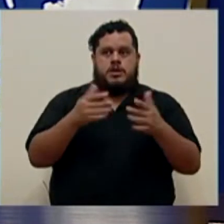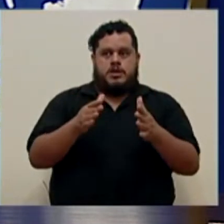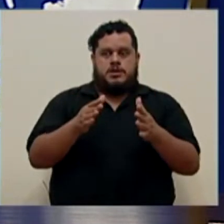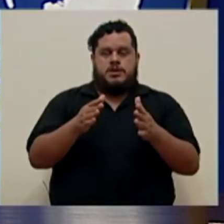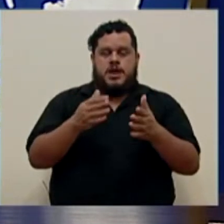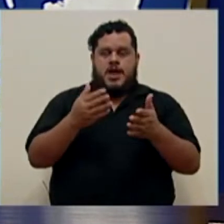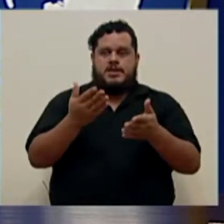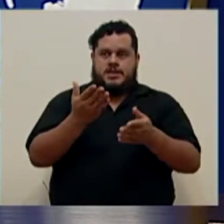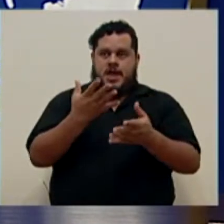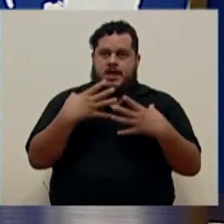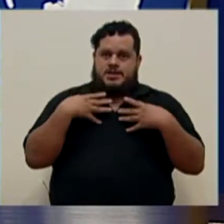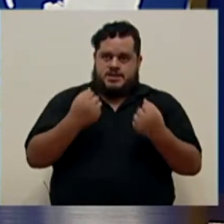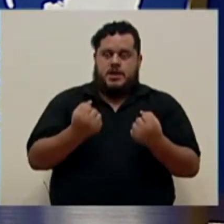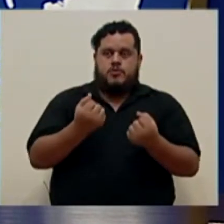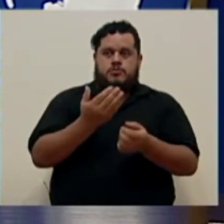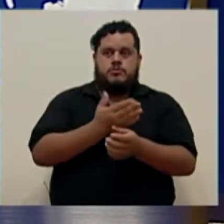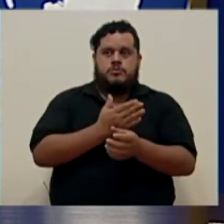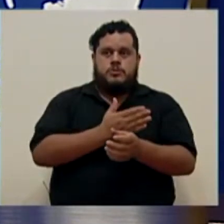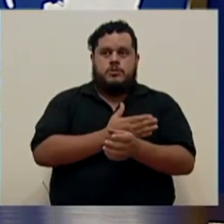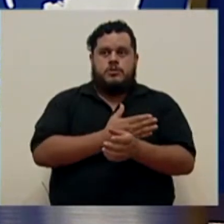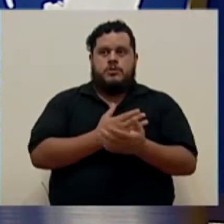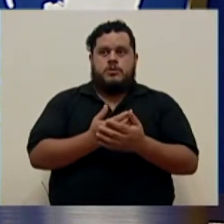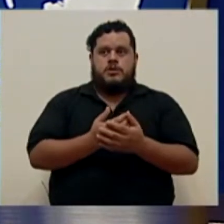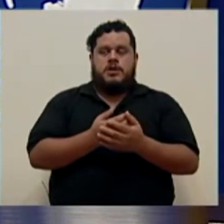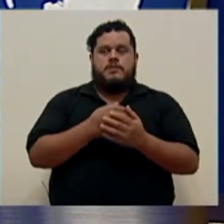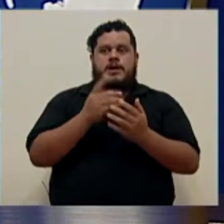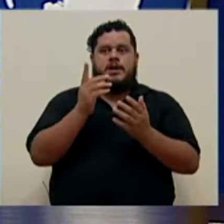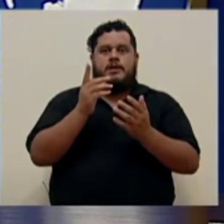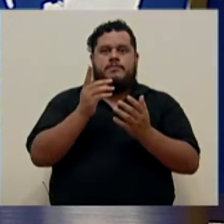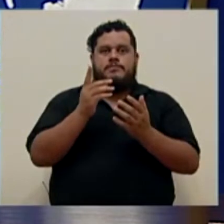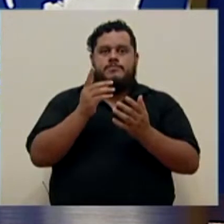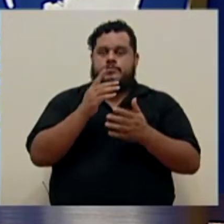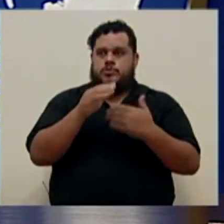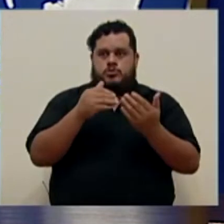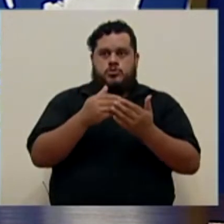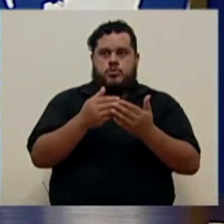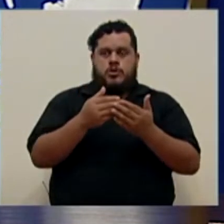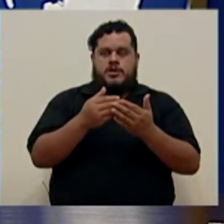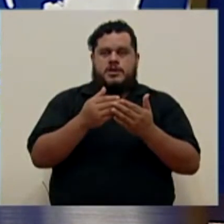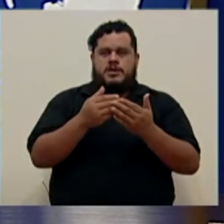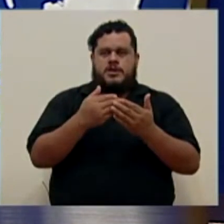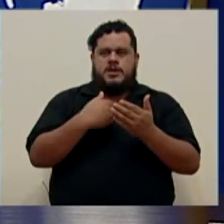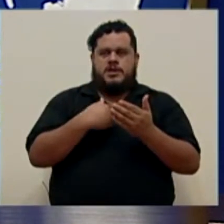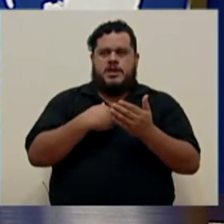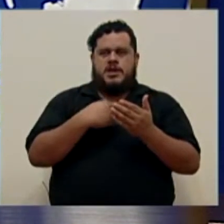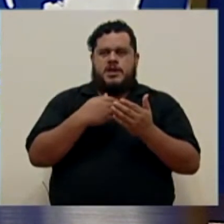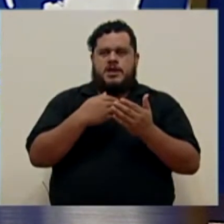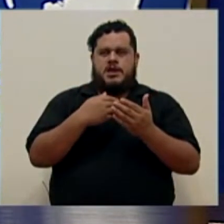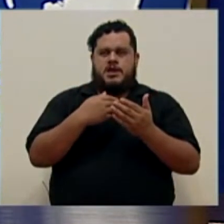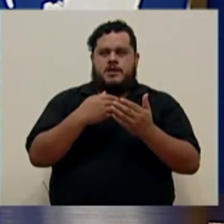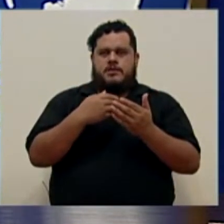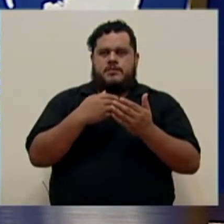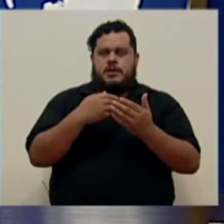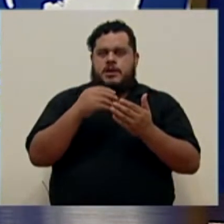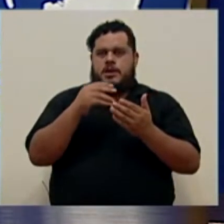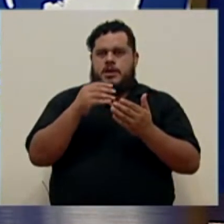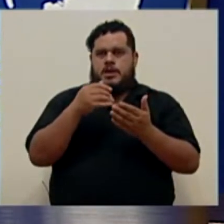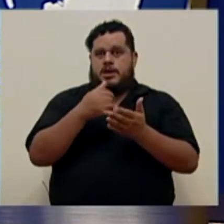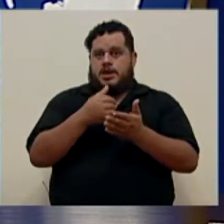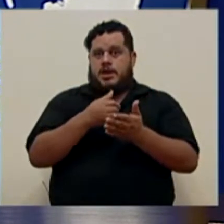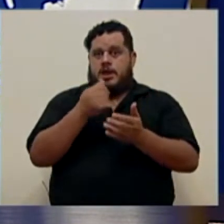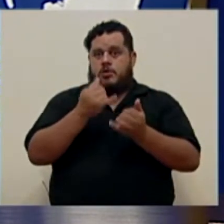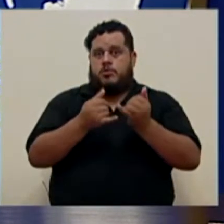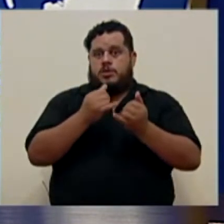recuperadas tenemos 553 hospitalizadas 203 están en la uci en el último